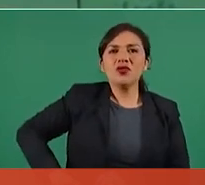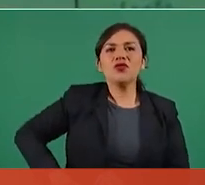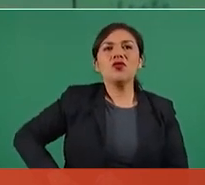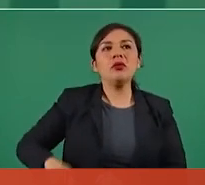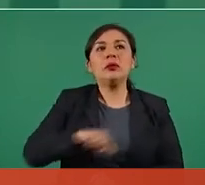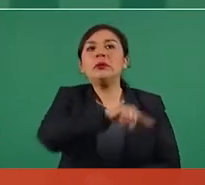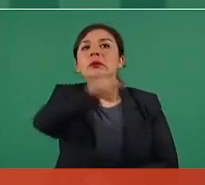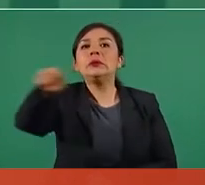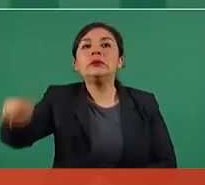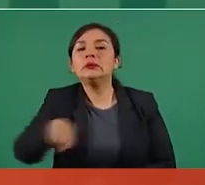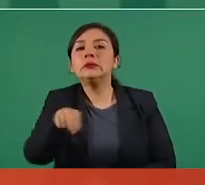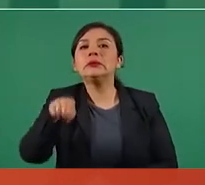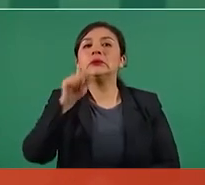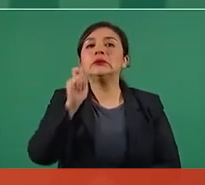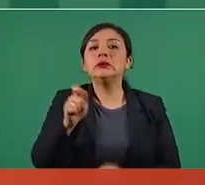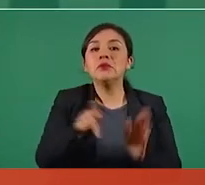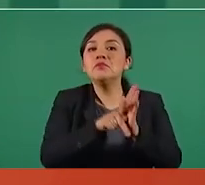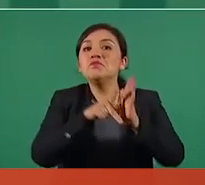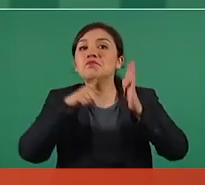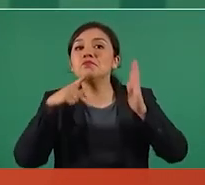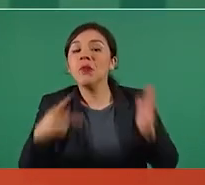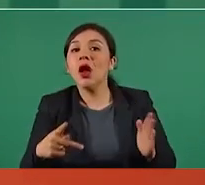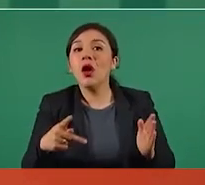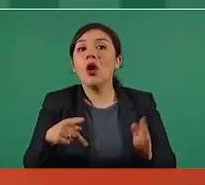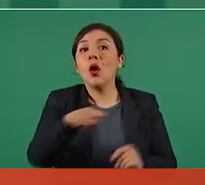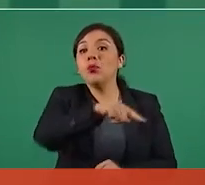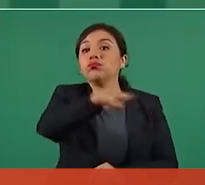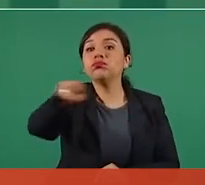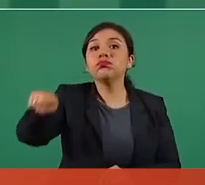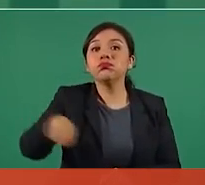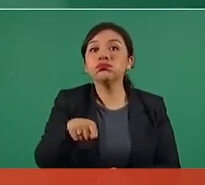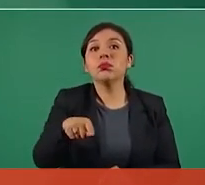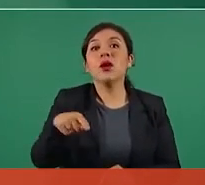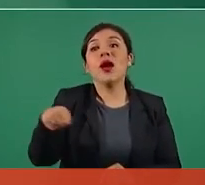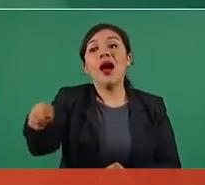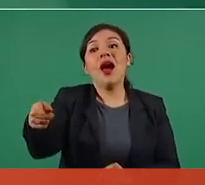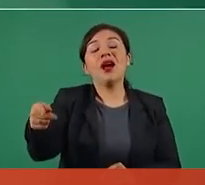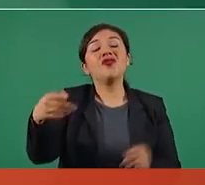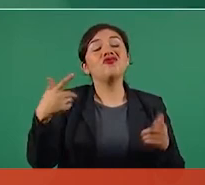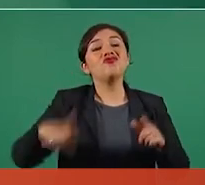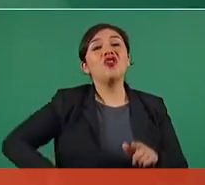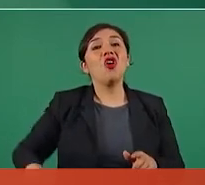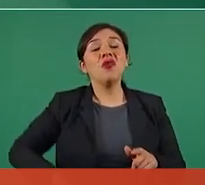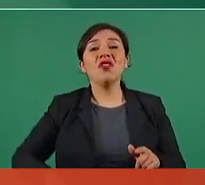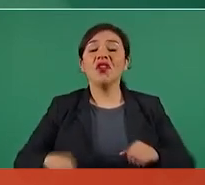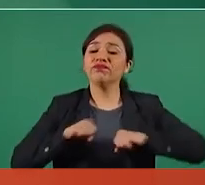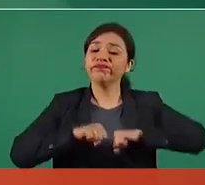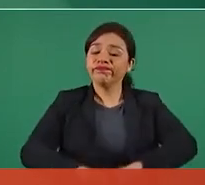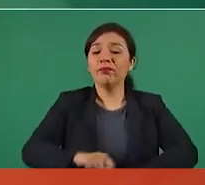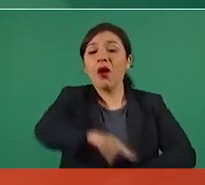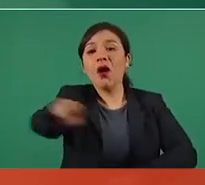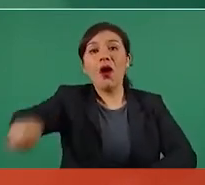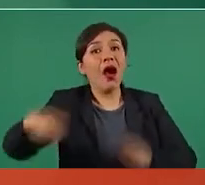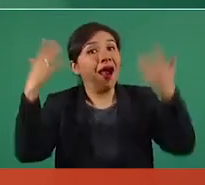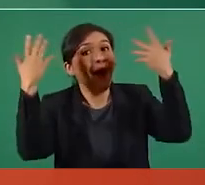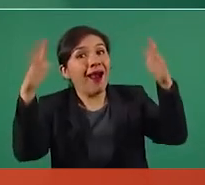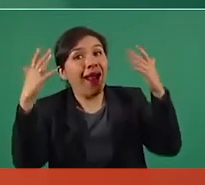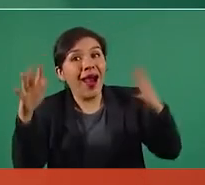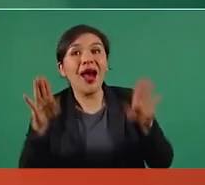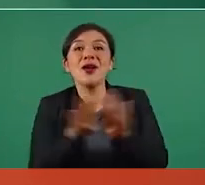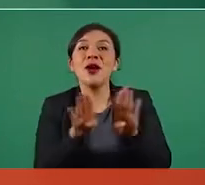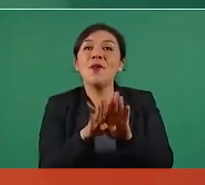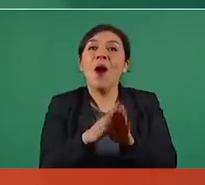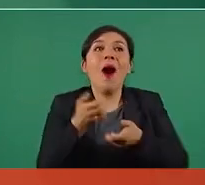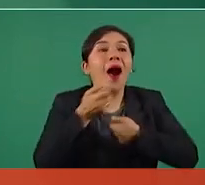solo les aplaudía y les quemaba incienso.